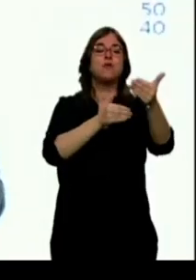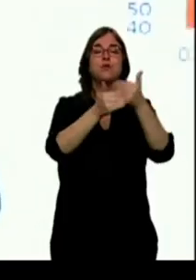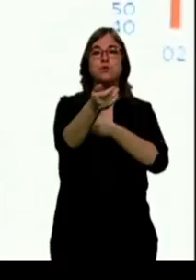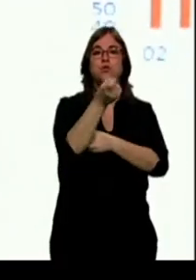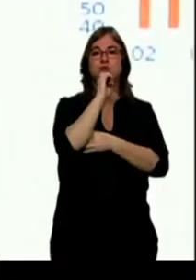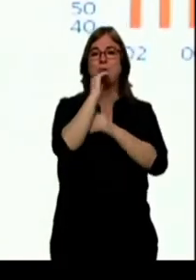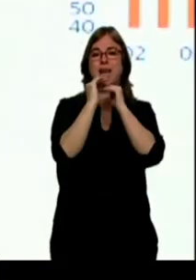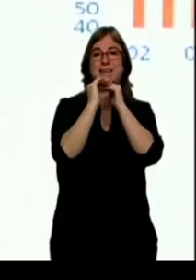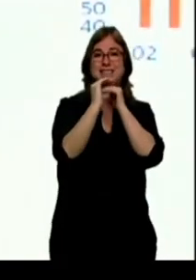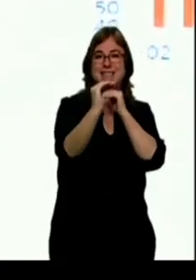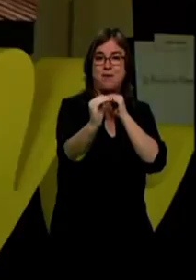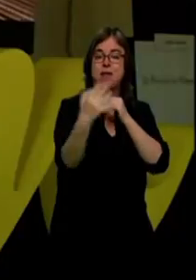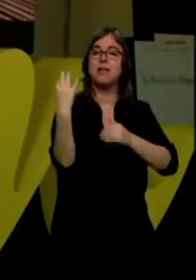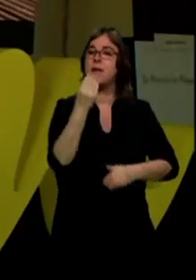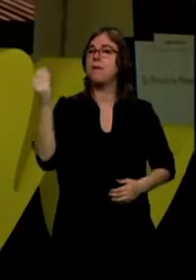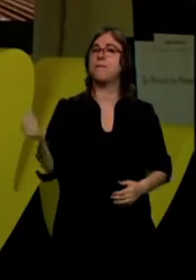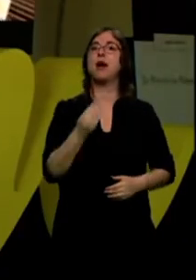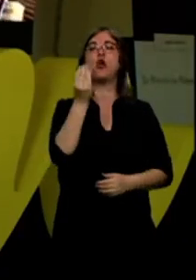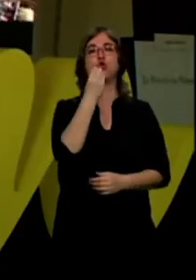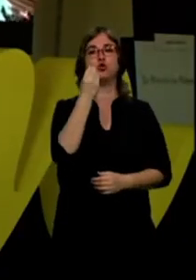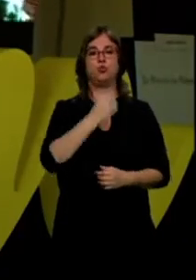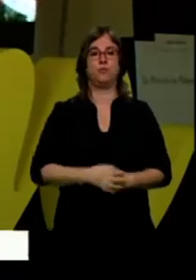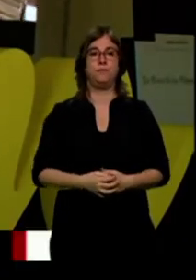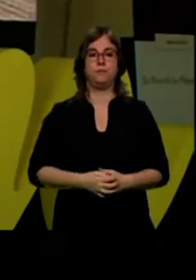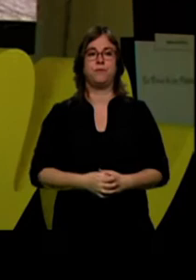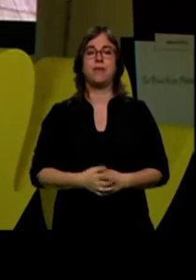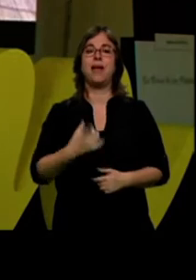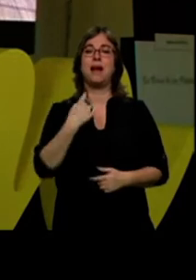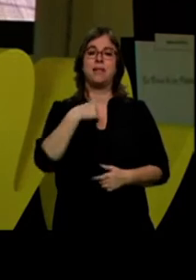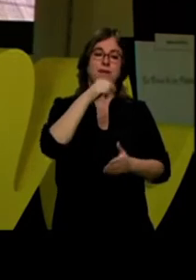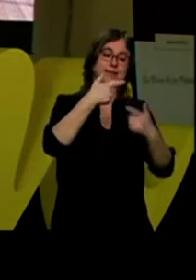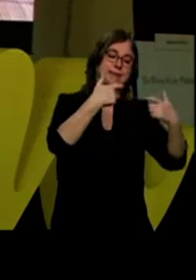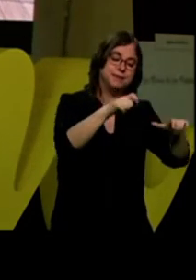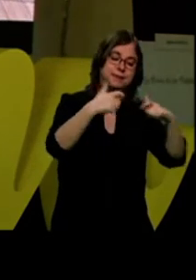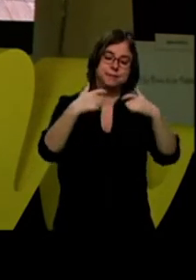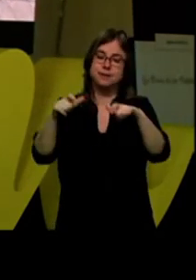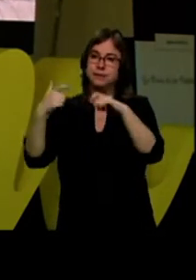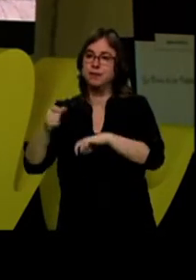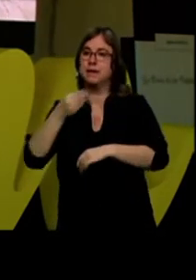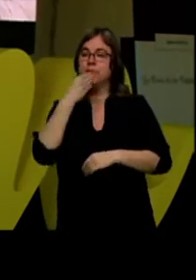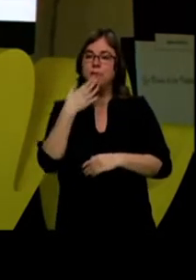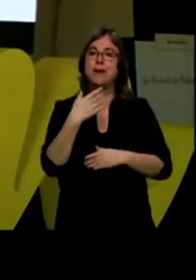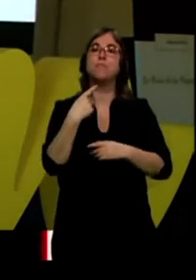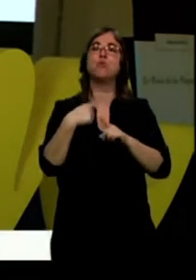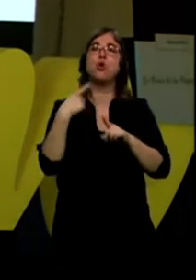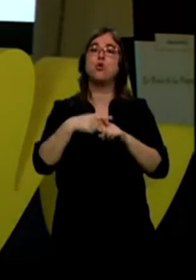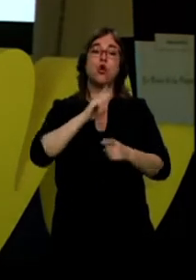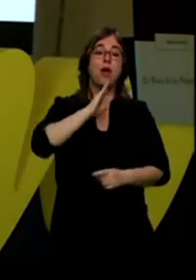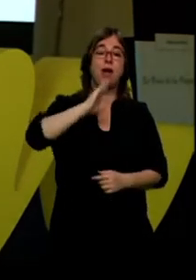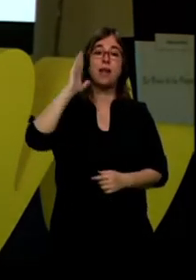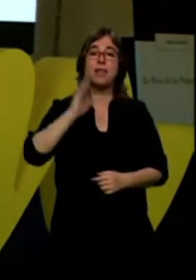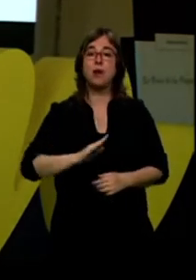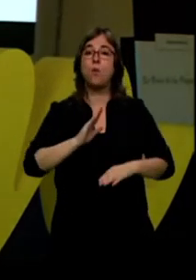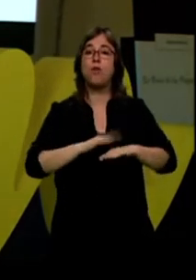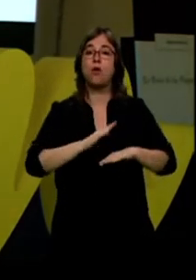pasa por una mejora del consumo. Haciendo una segmentación del producto para que las patatas sean adecuadas a cada uso